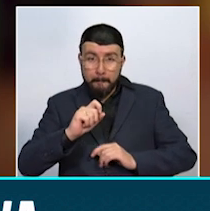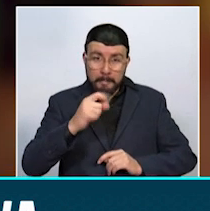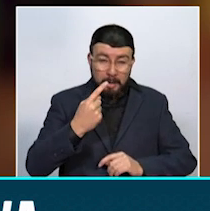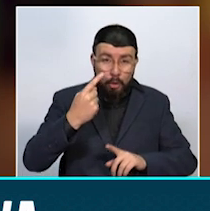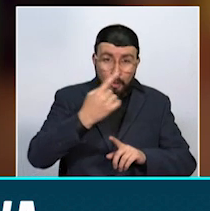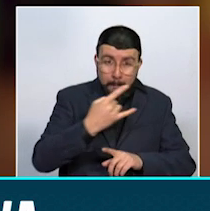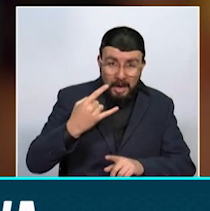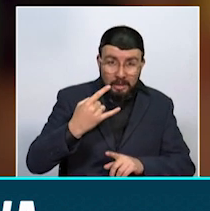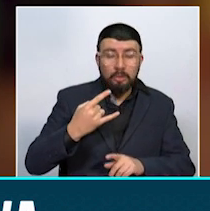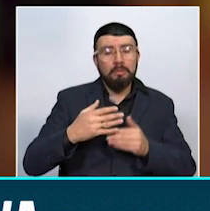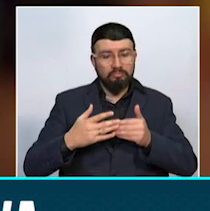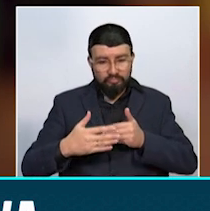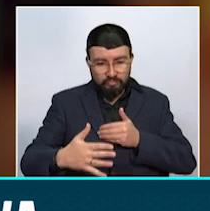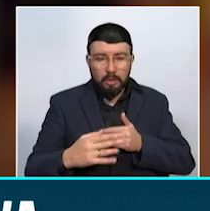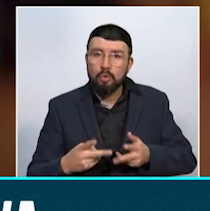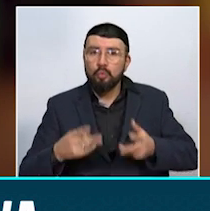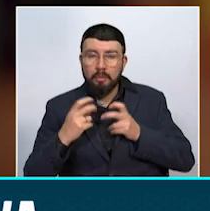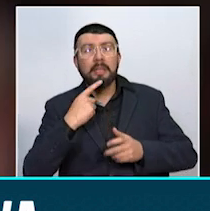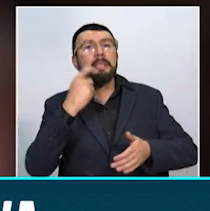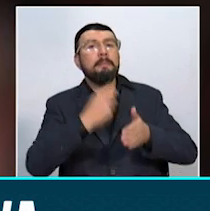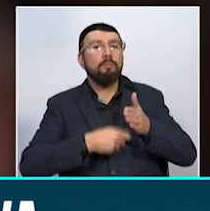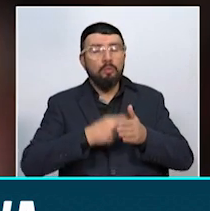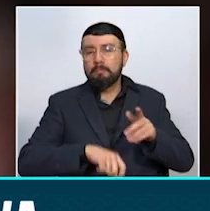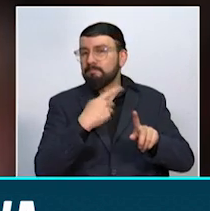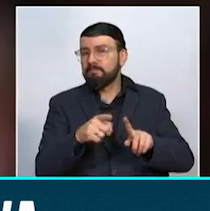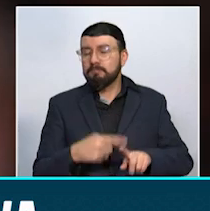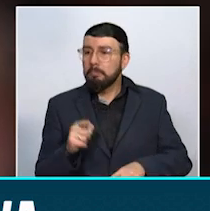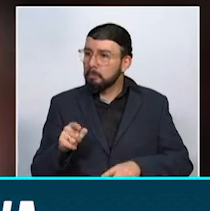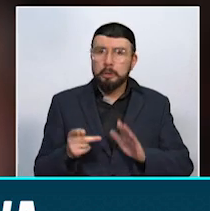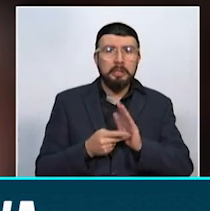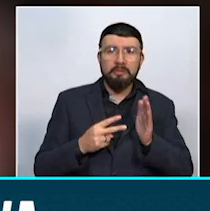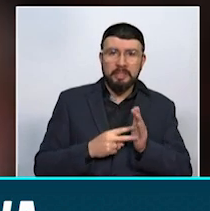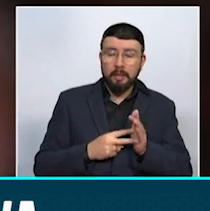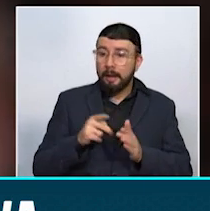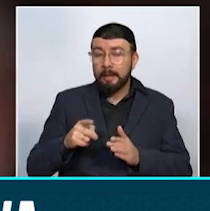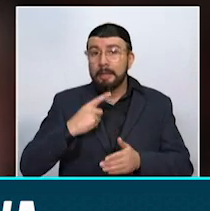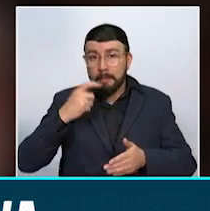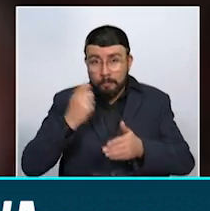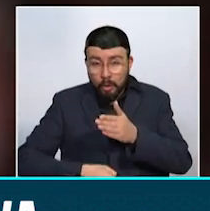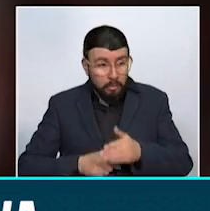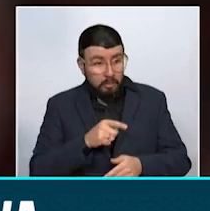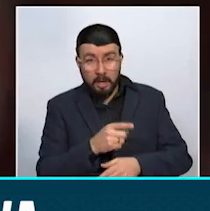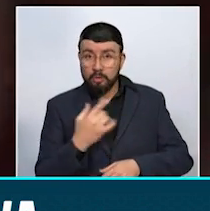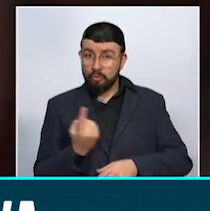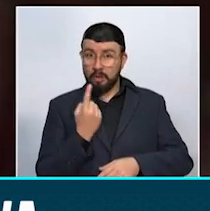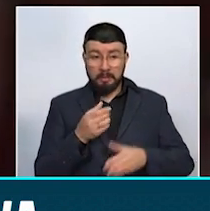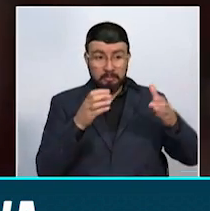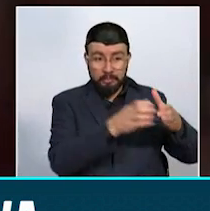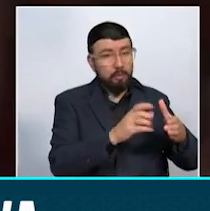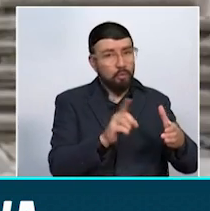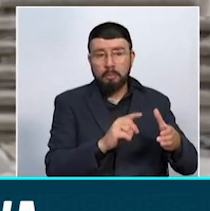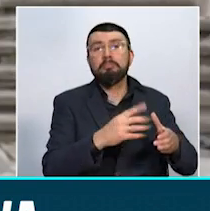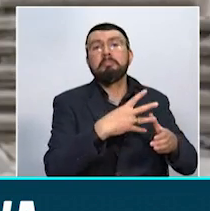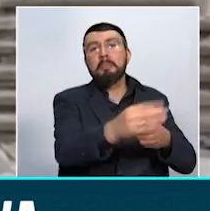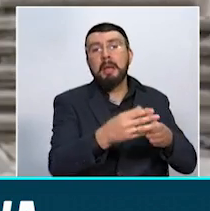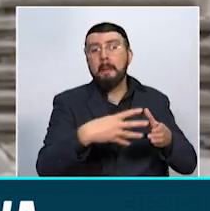marzo se aplicará la nueva base grabable de estos productos, lo que quiere decir que el impuesto ya no se cobrará en un solo eslabón, sino en tres.